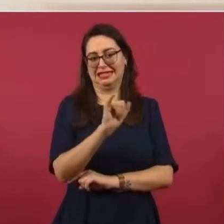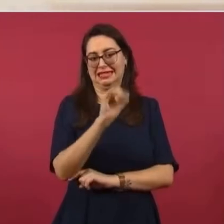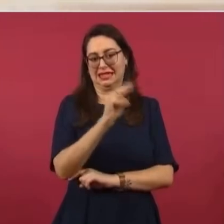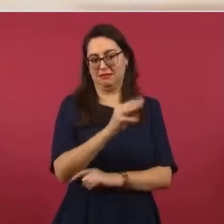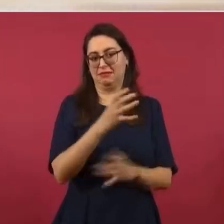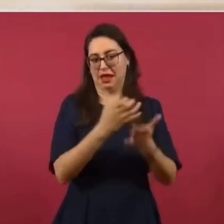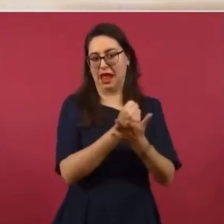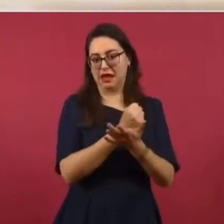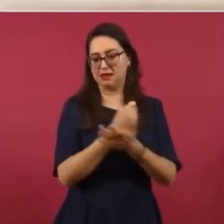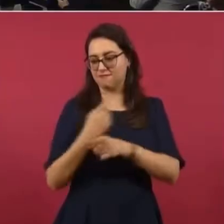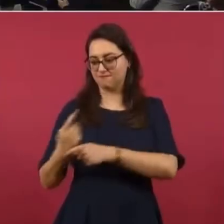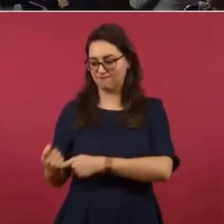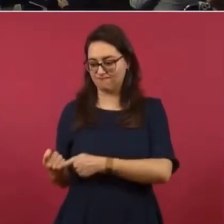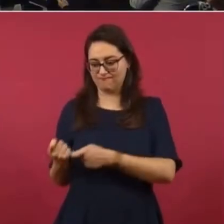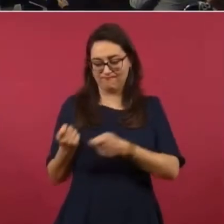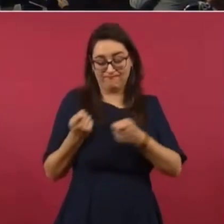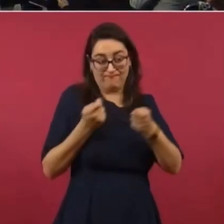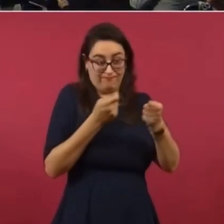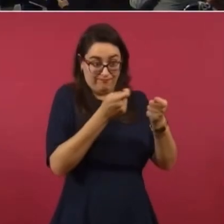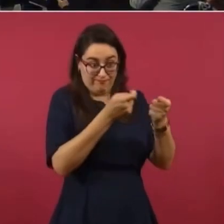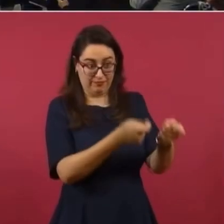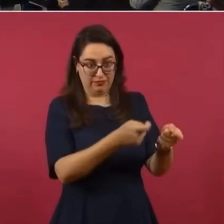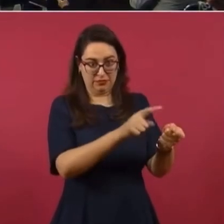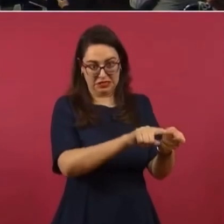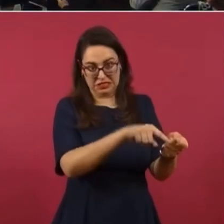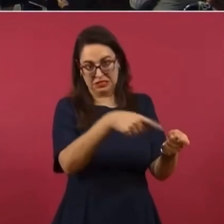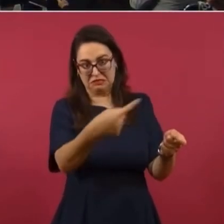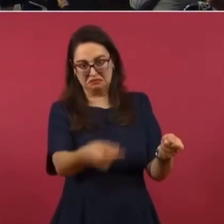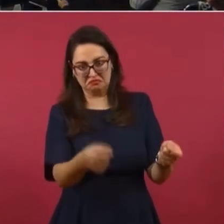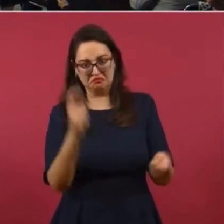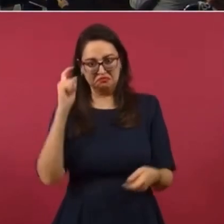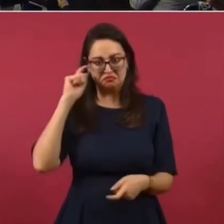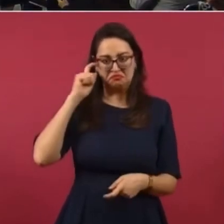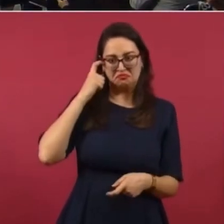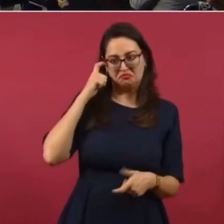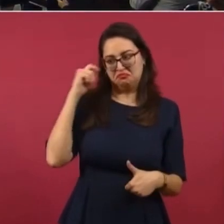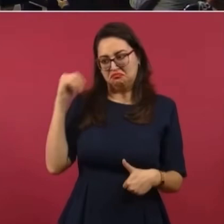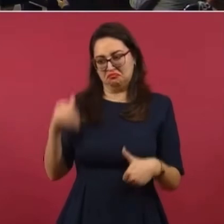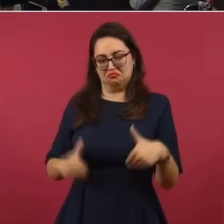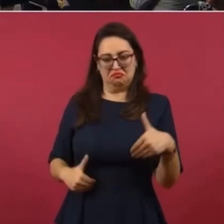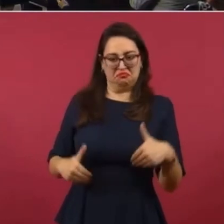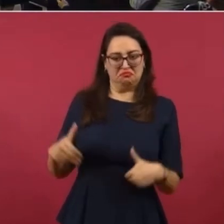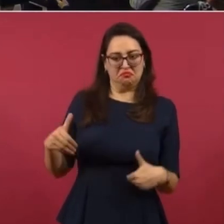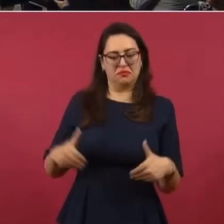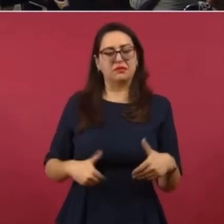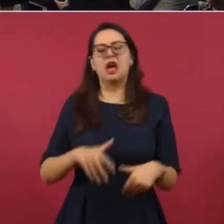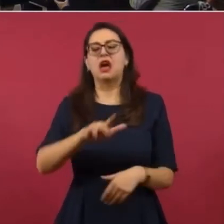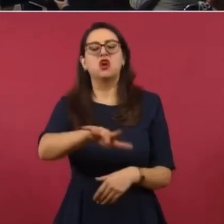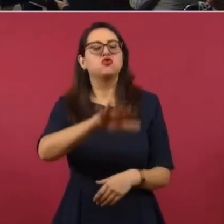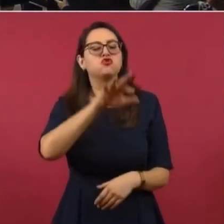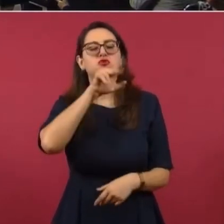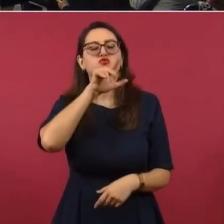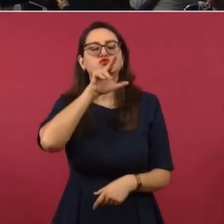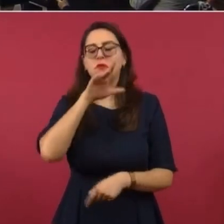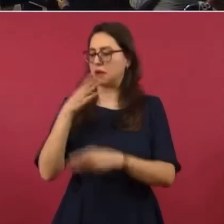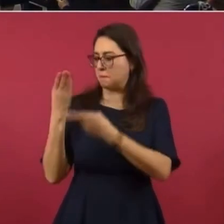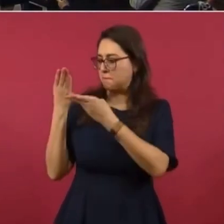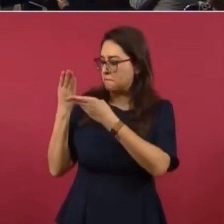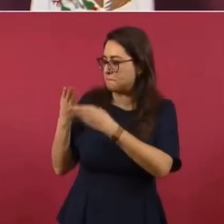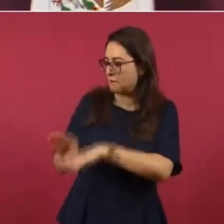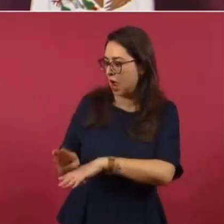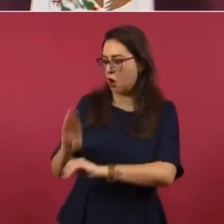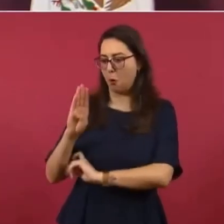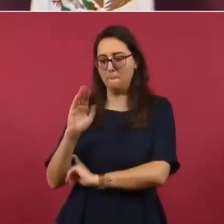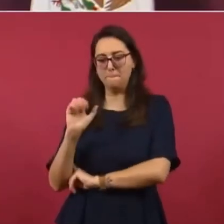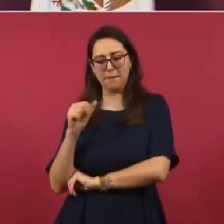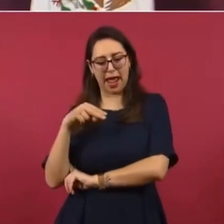la polémica, se